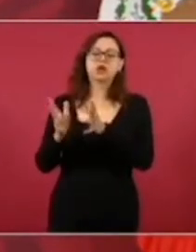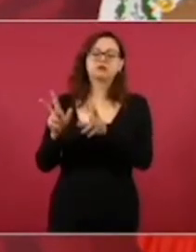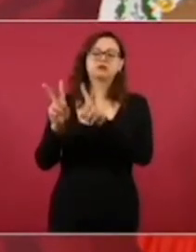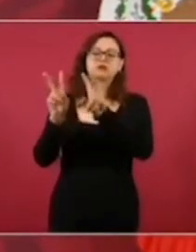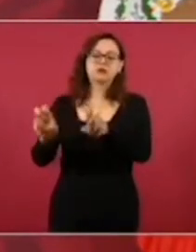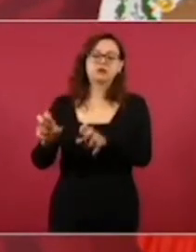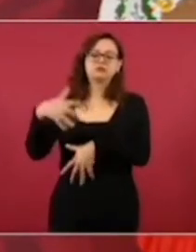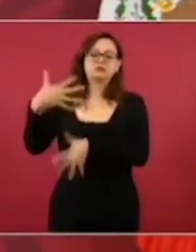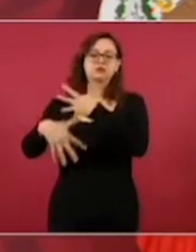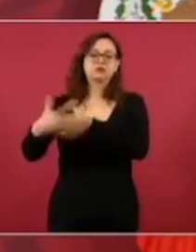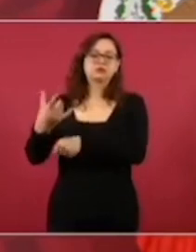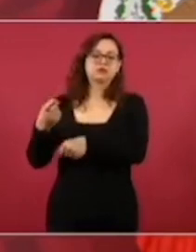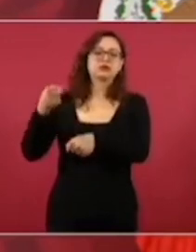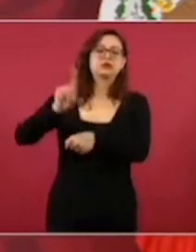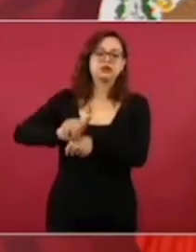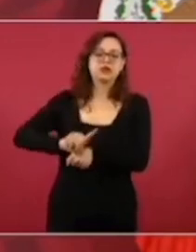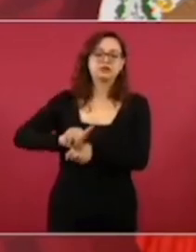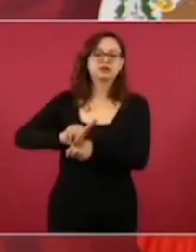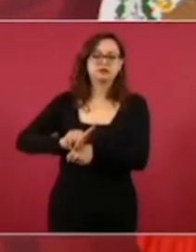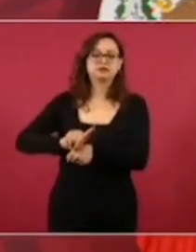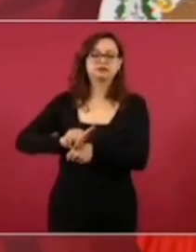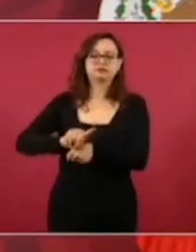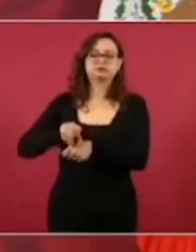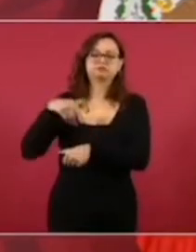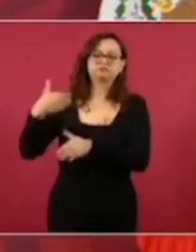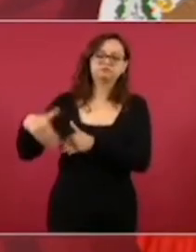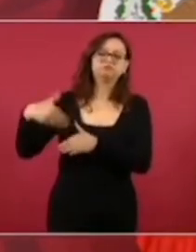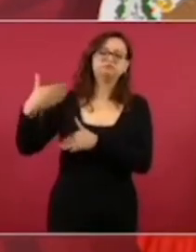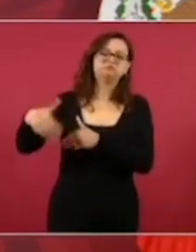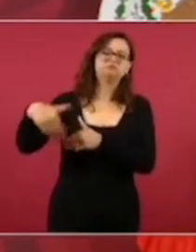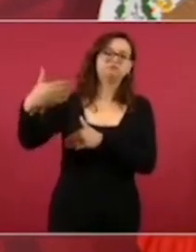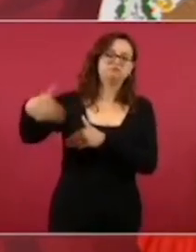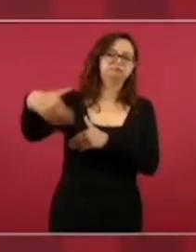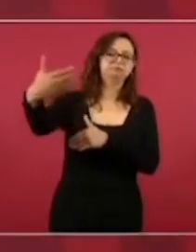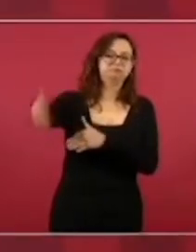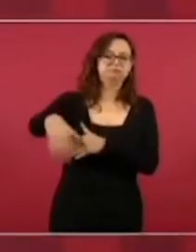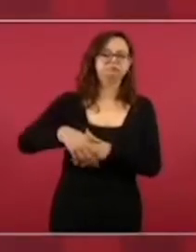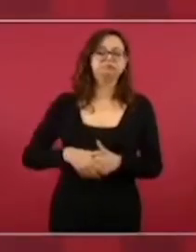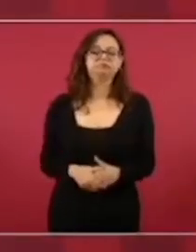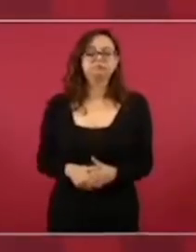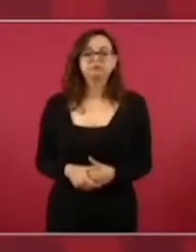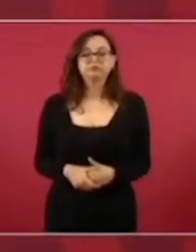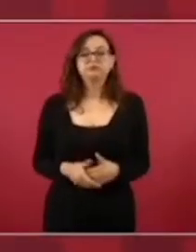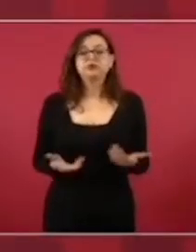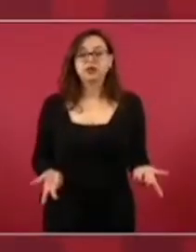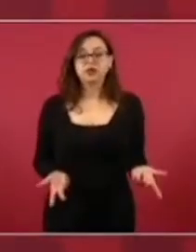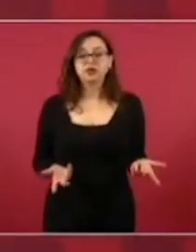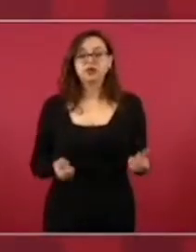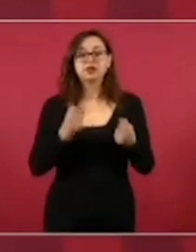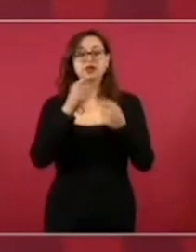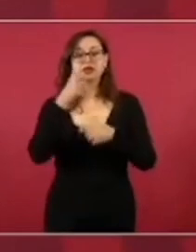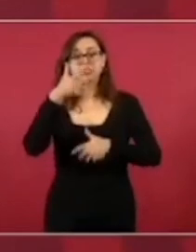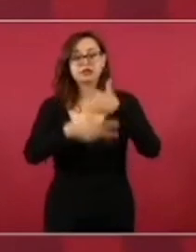y cada 15 días vamos a informar sobre seguridad.